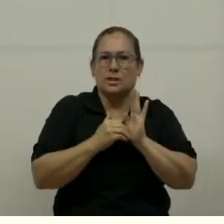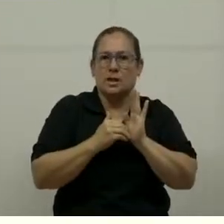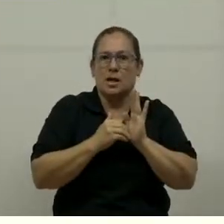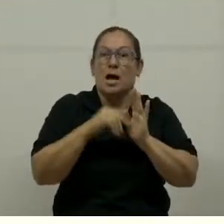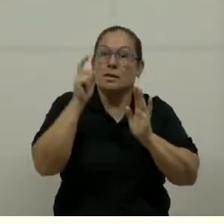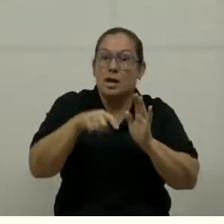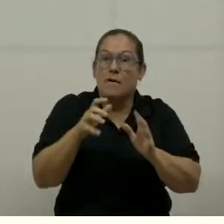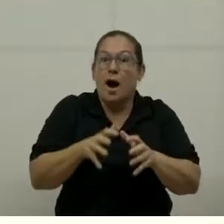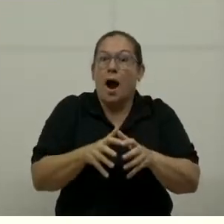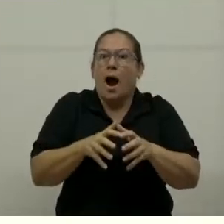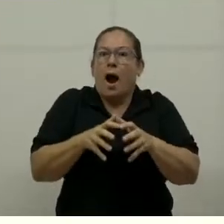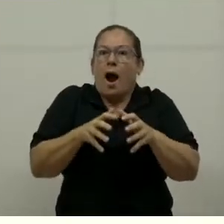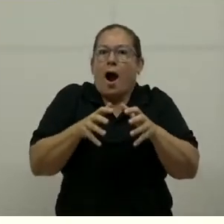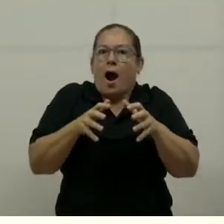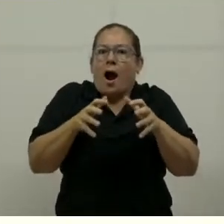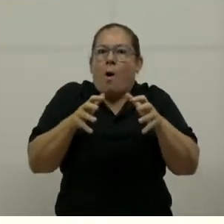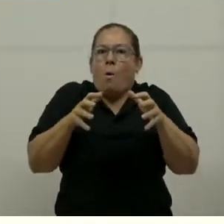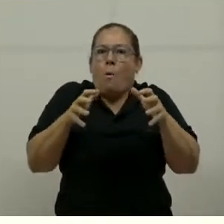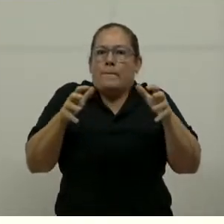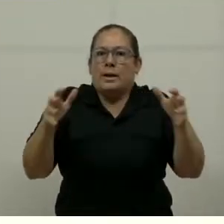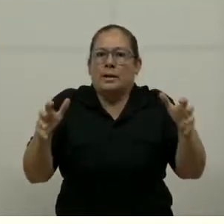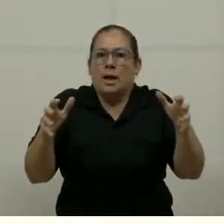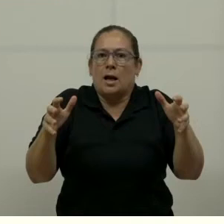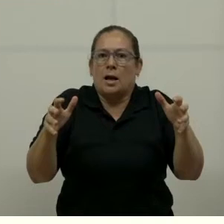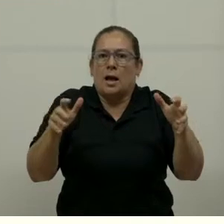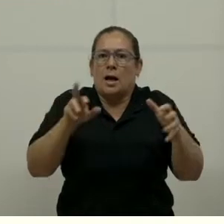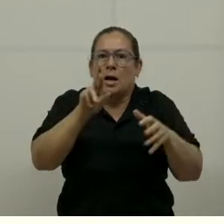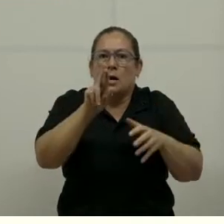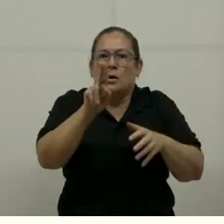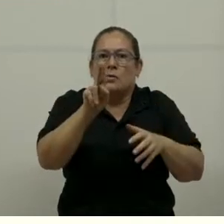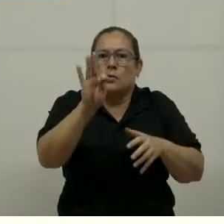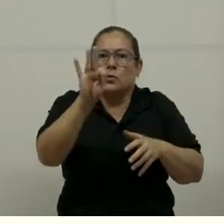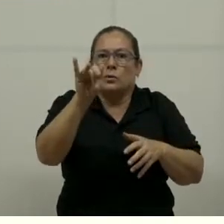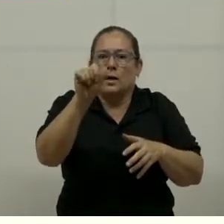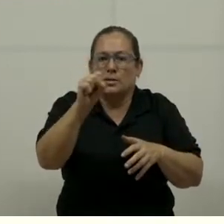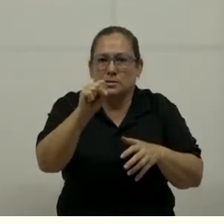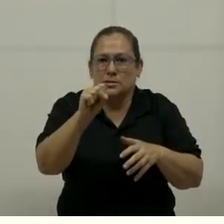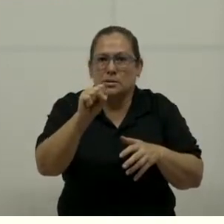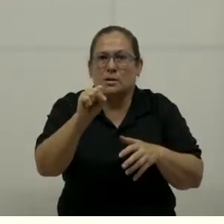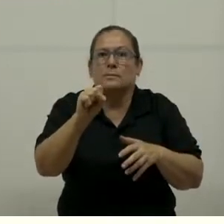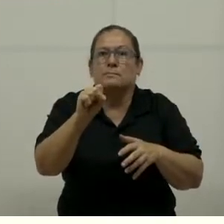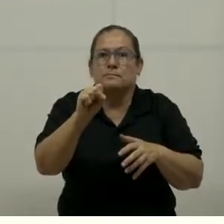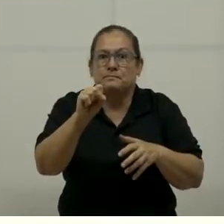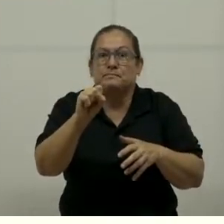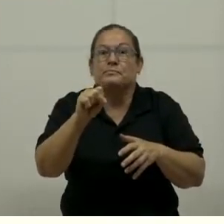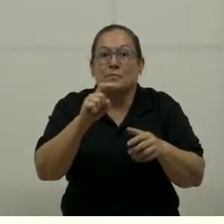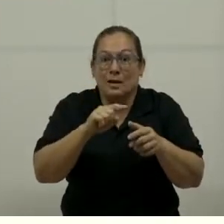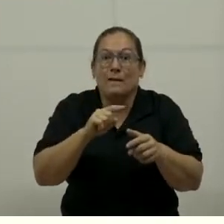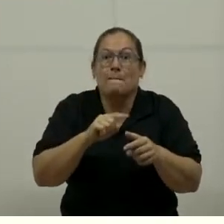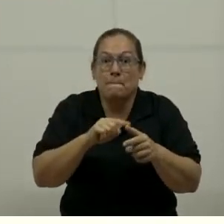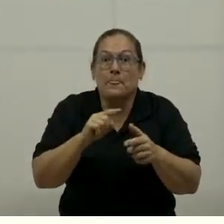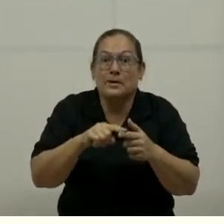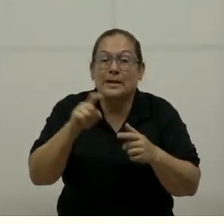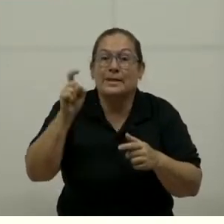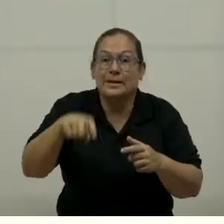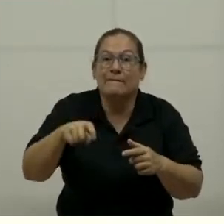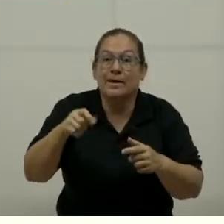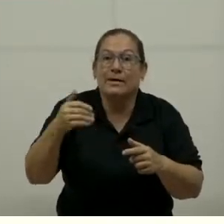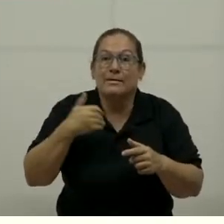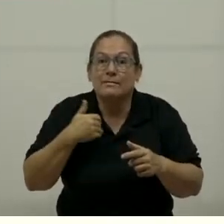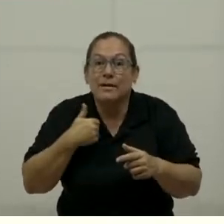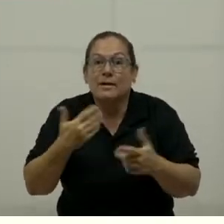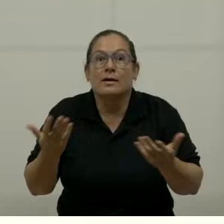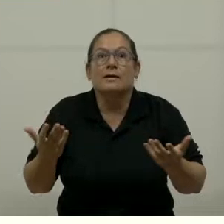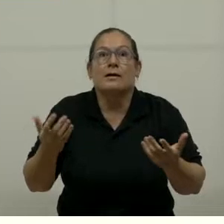sino aumentar las rutas y las frecuencias. Cada vez que un avión viene es una frecuencia. Bueno, pues hay que tener los aviones